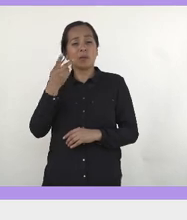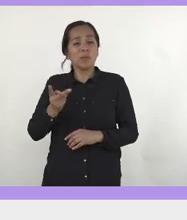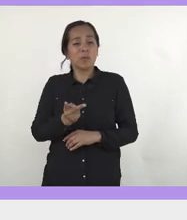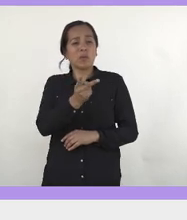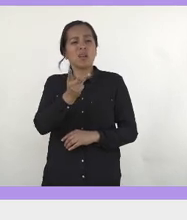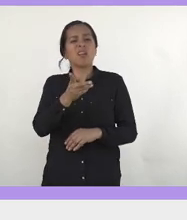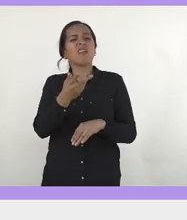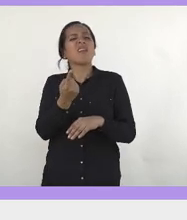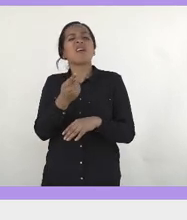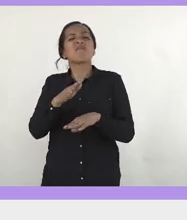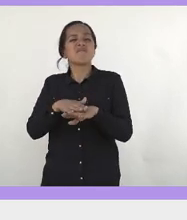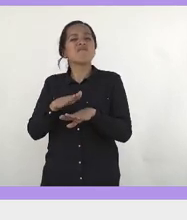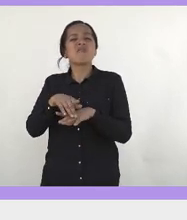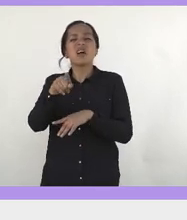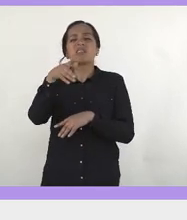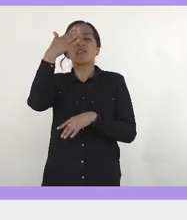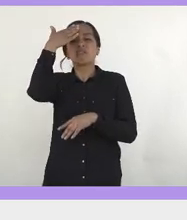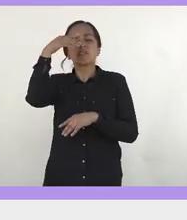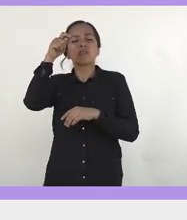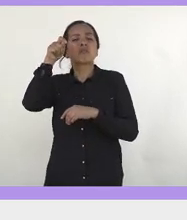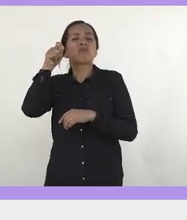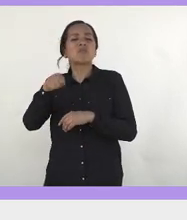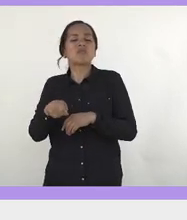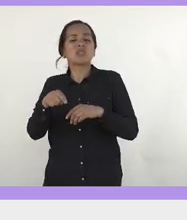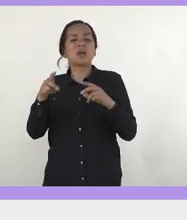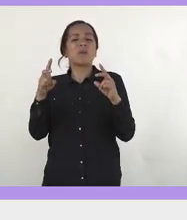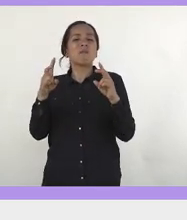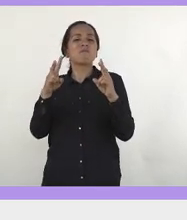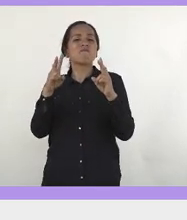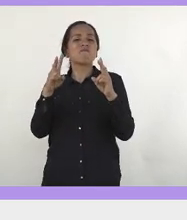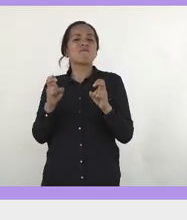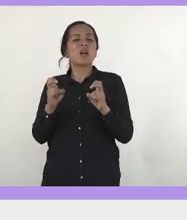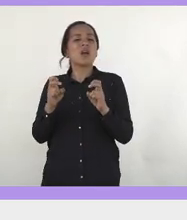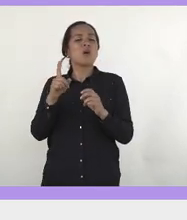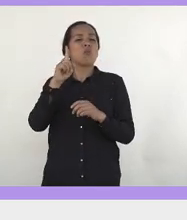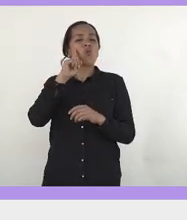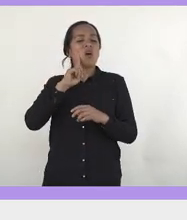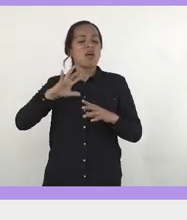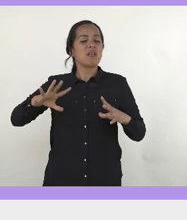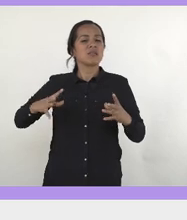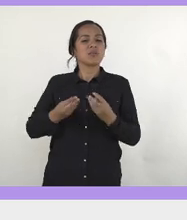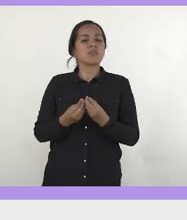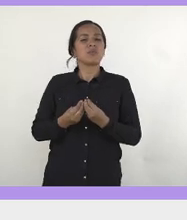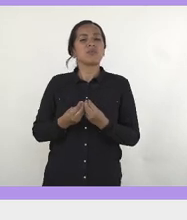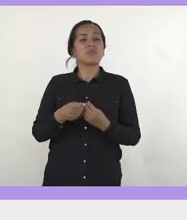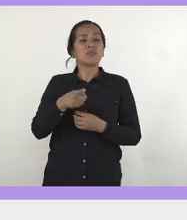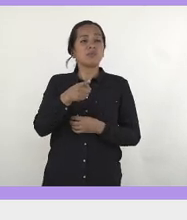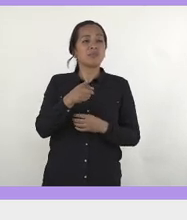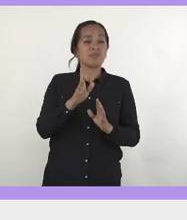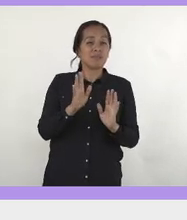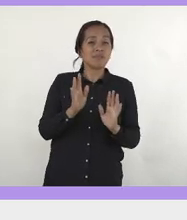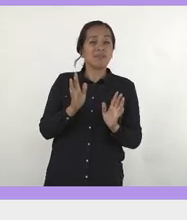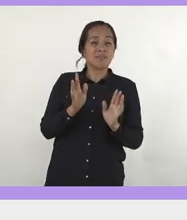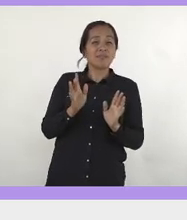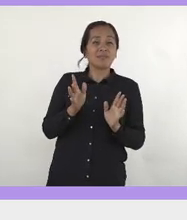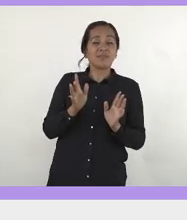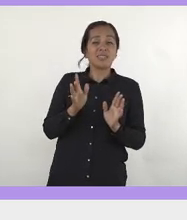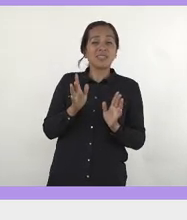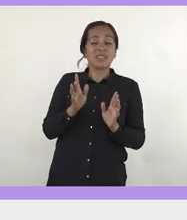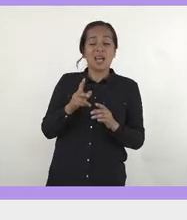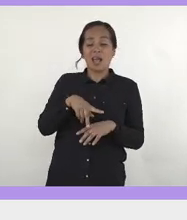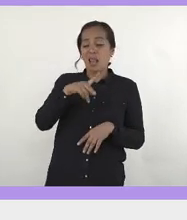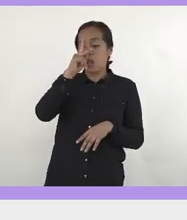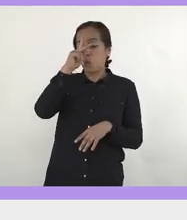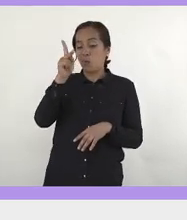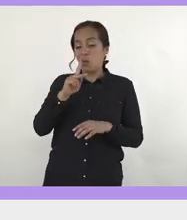más le han dicho sobre las mujeres juntas? Alguien que me quiera comentar. Seguramente han escuchado que la peor enemiga de una mujer